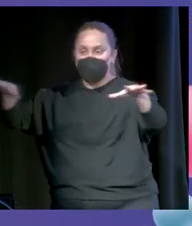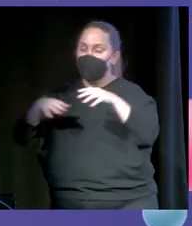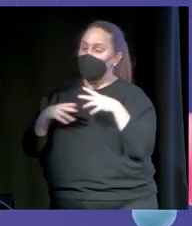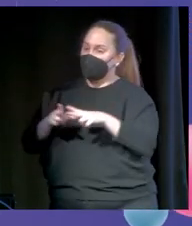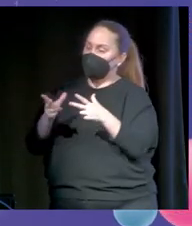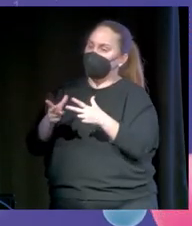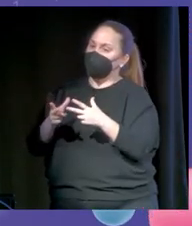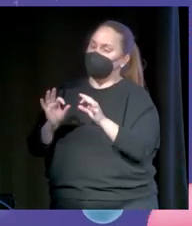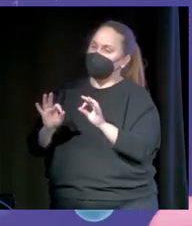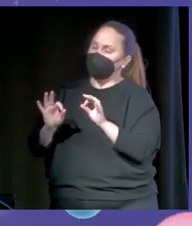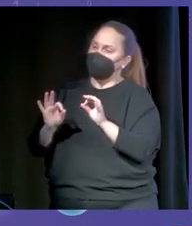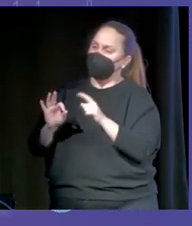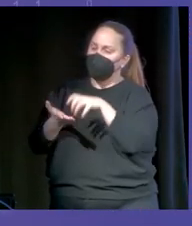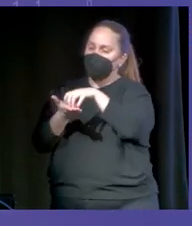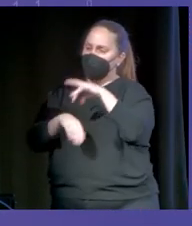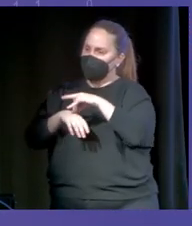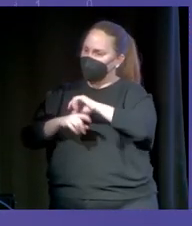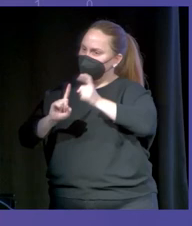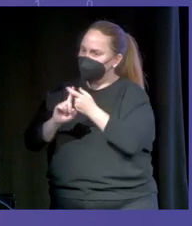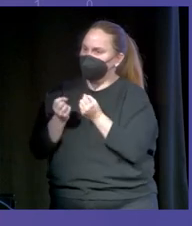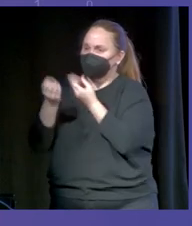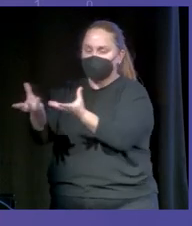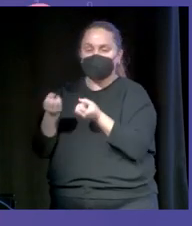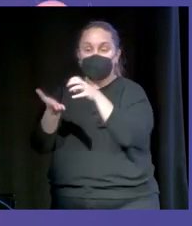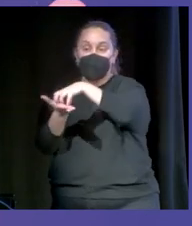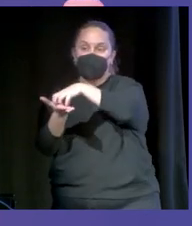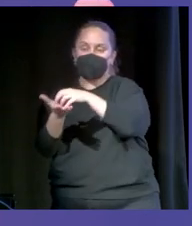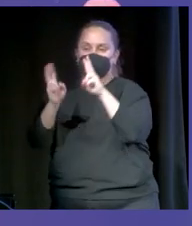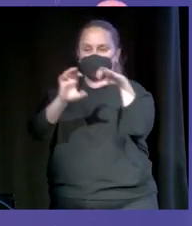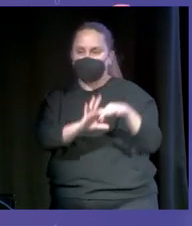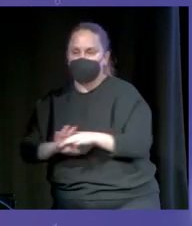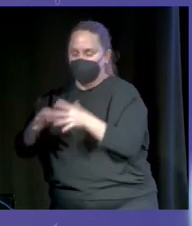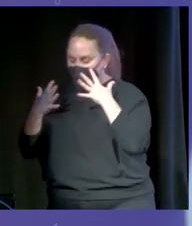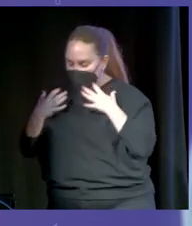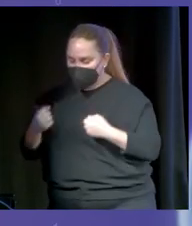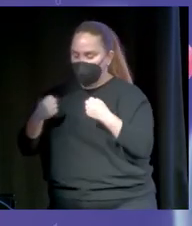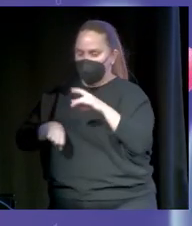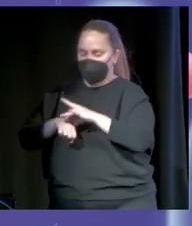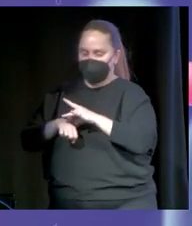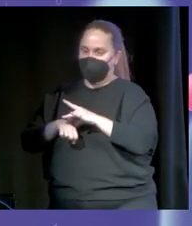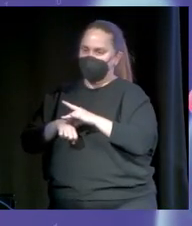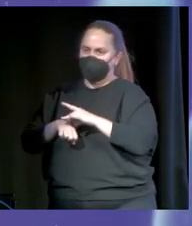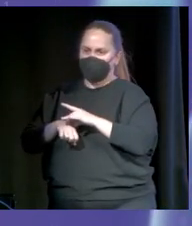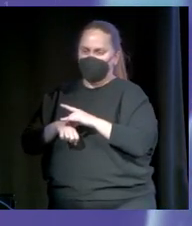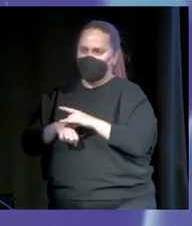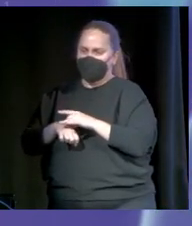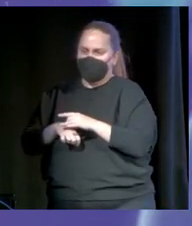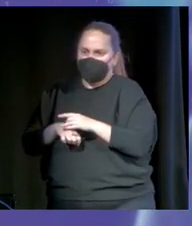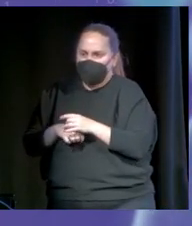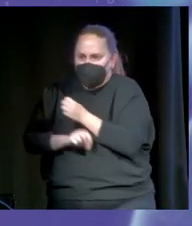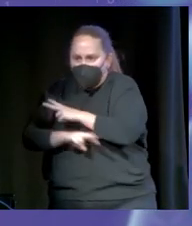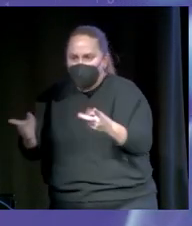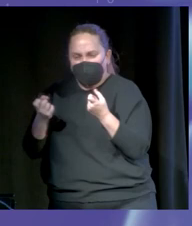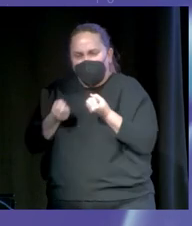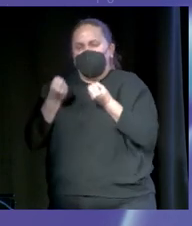lo que hago es resolver dudas de medicina. Y muchas veces, las dudas en salud, en medicina, hacen más daño que la enfermedad. Así que, ahora me siento